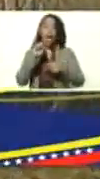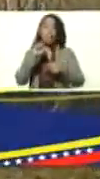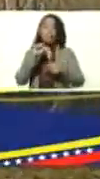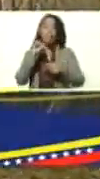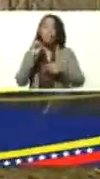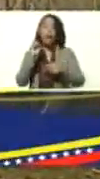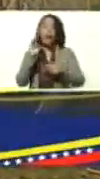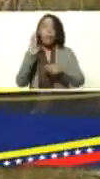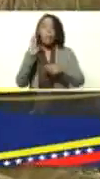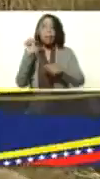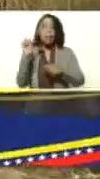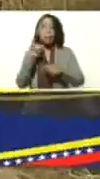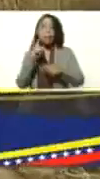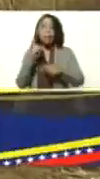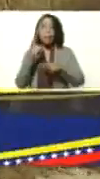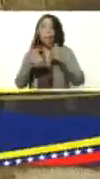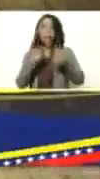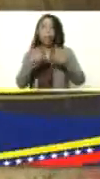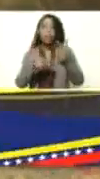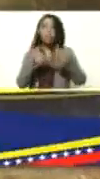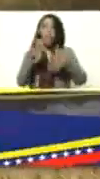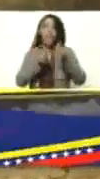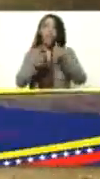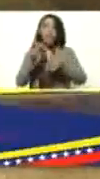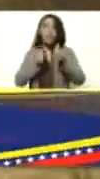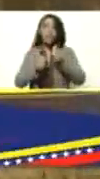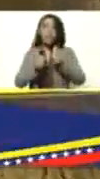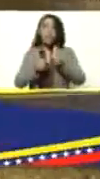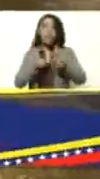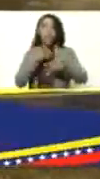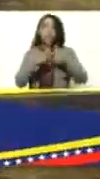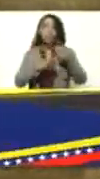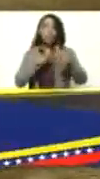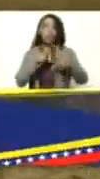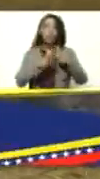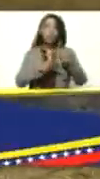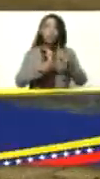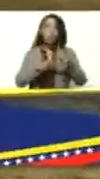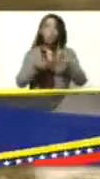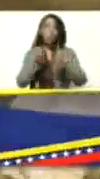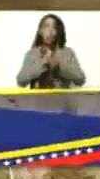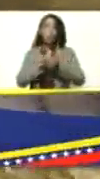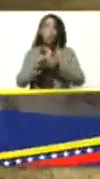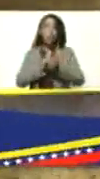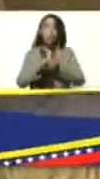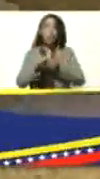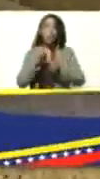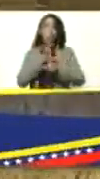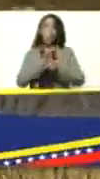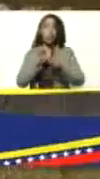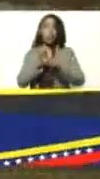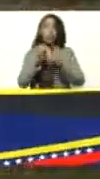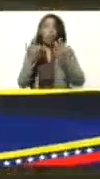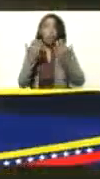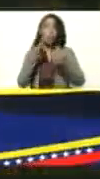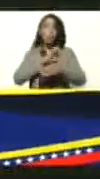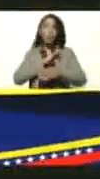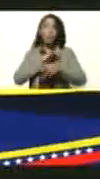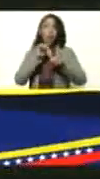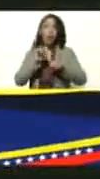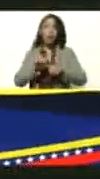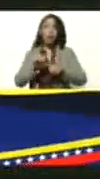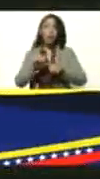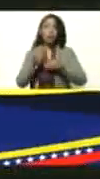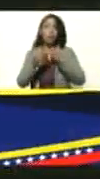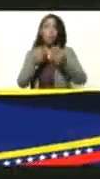tanto para producir leche, y con la leche se producen, bueno, los quesos artesanales, como para producir